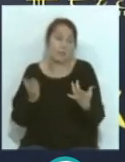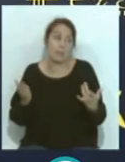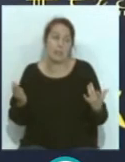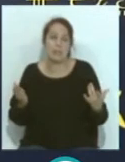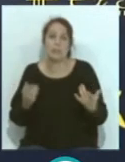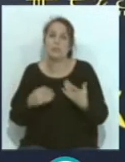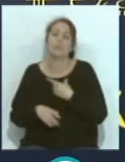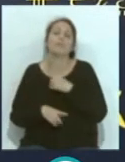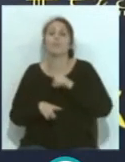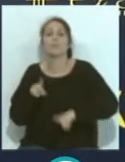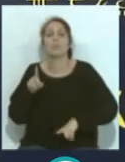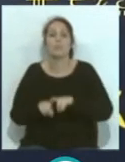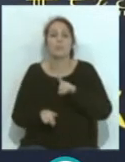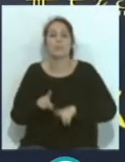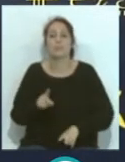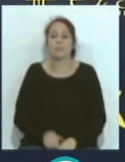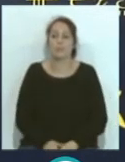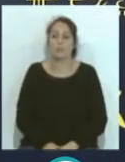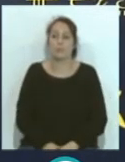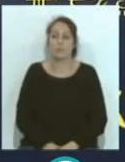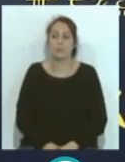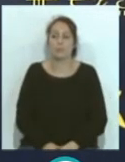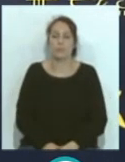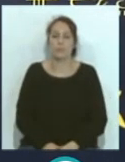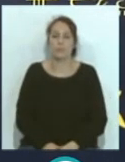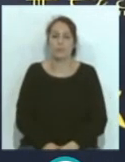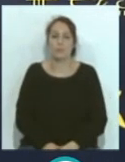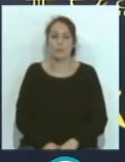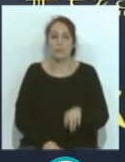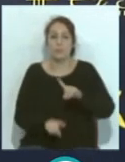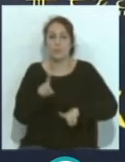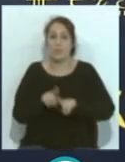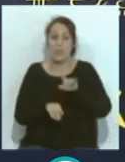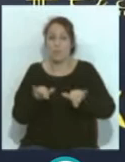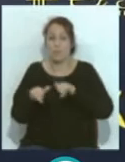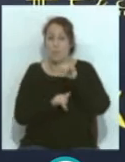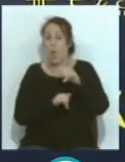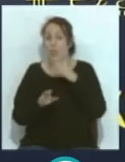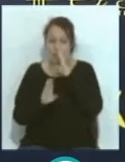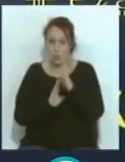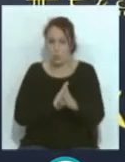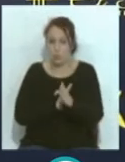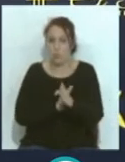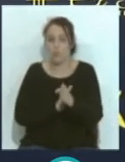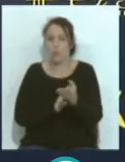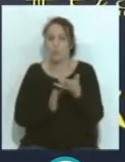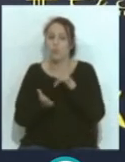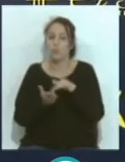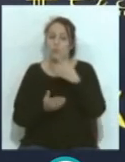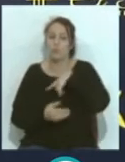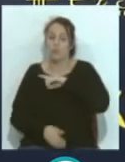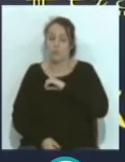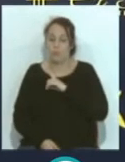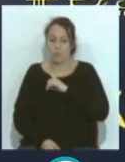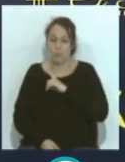yo creo que eso va a depender de los duelos directos. Es decir, cuando nosotros nos